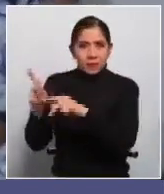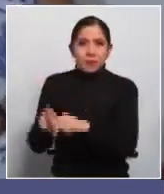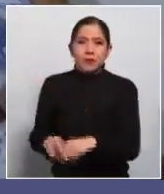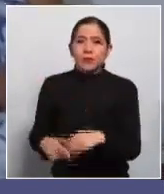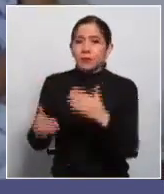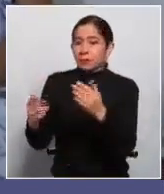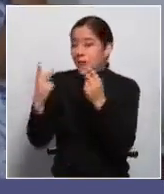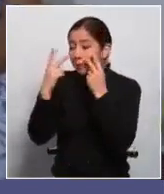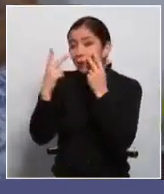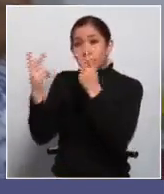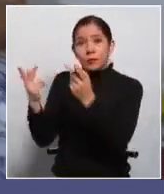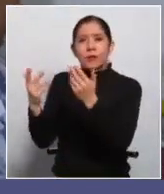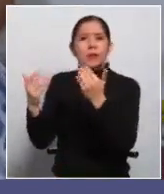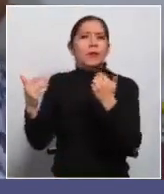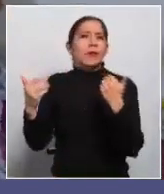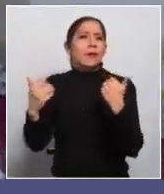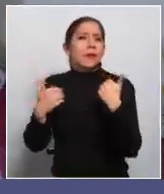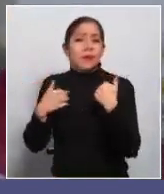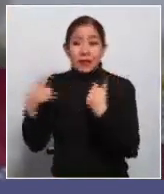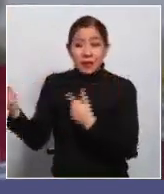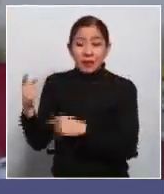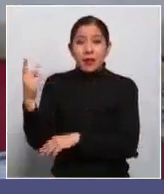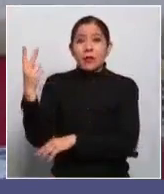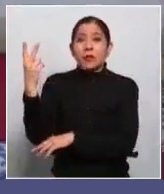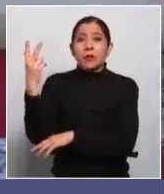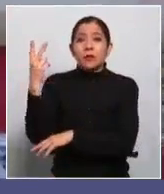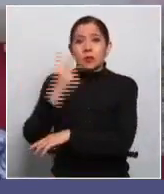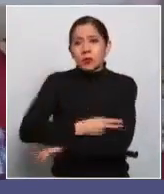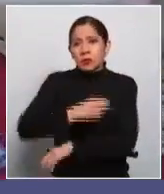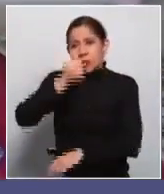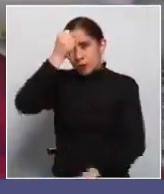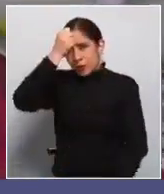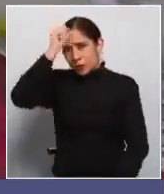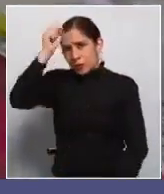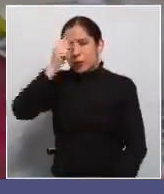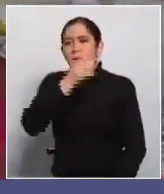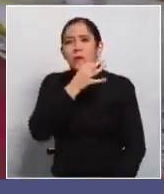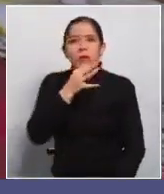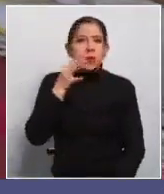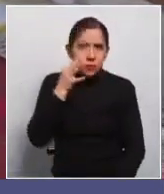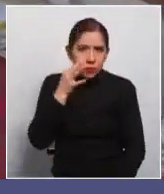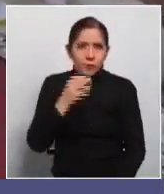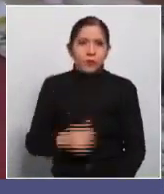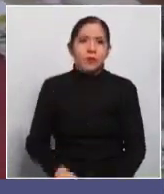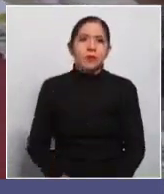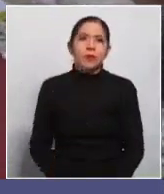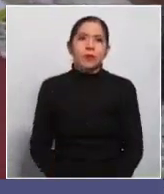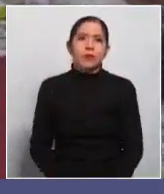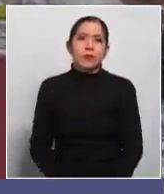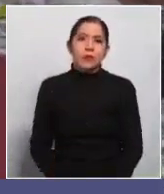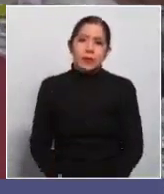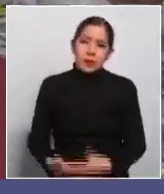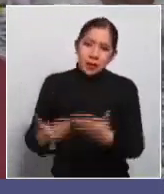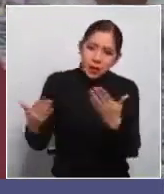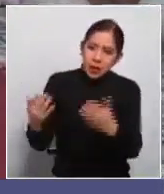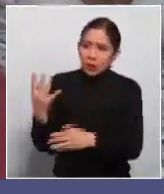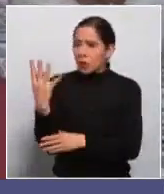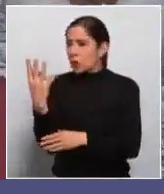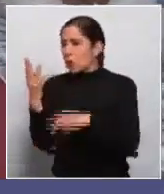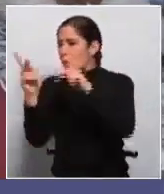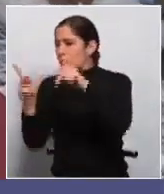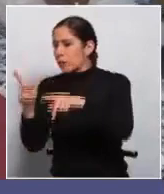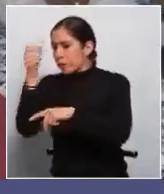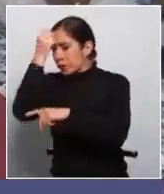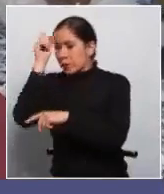momento se ha establecido también ya el segundo día de piquete de huelga de hambre, donde al menos cuatro compañeros son los que